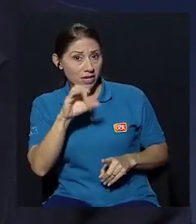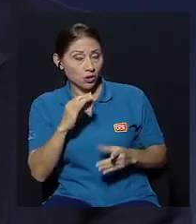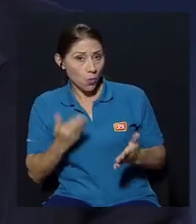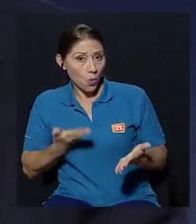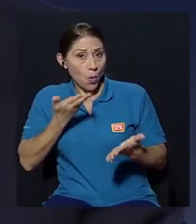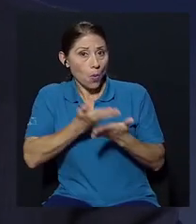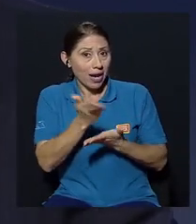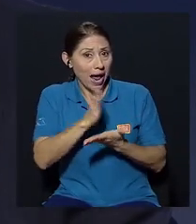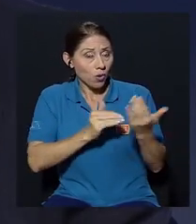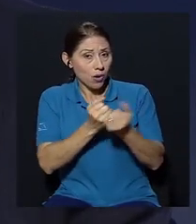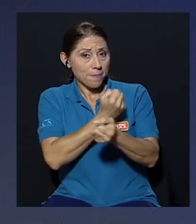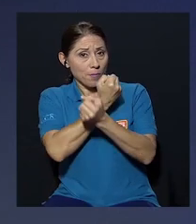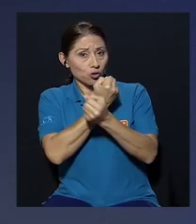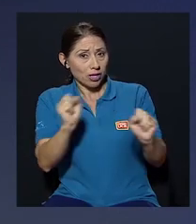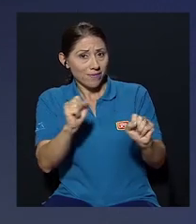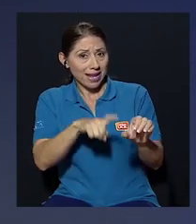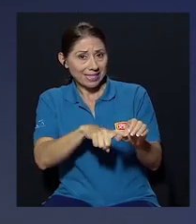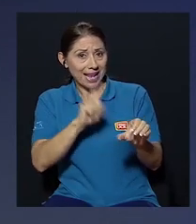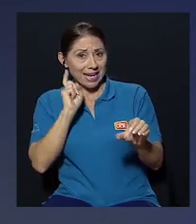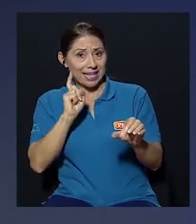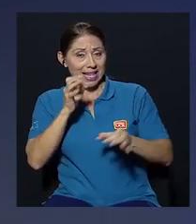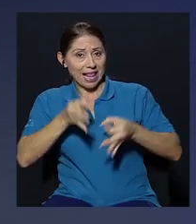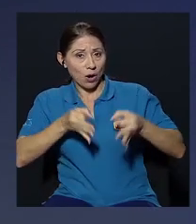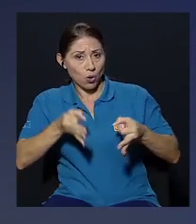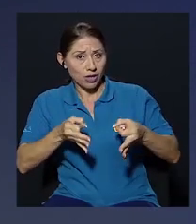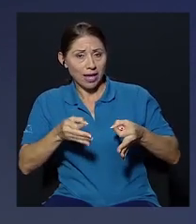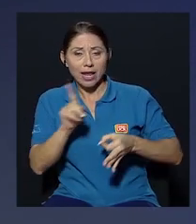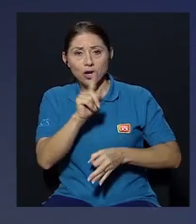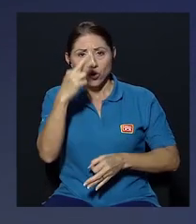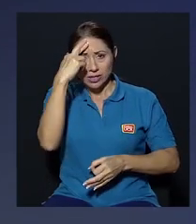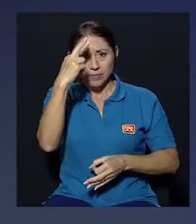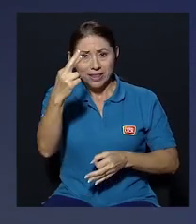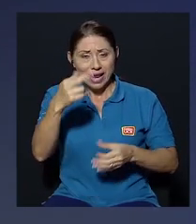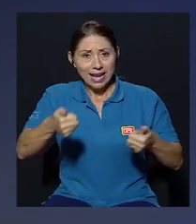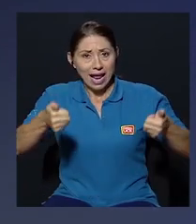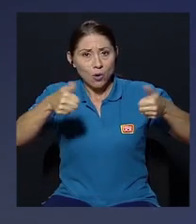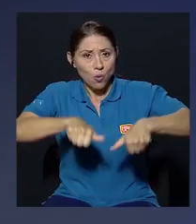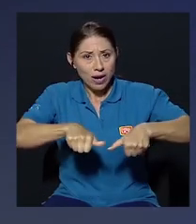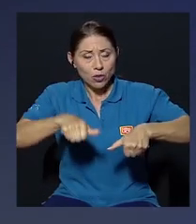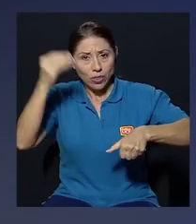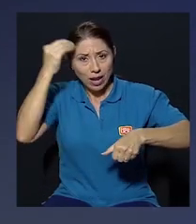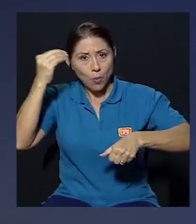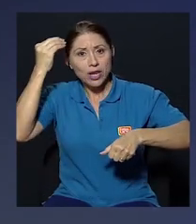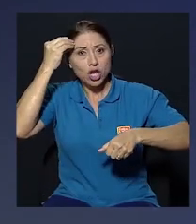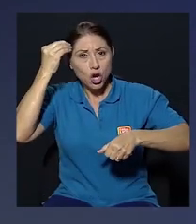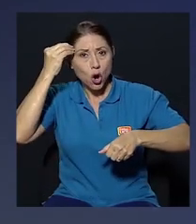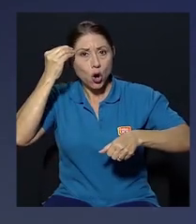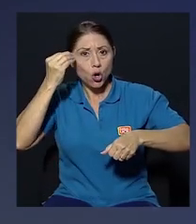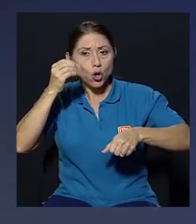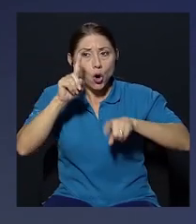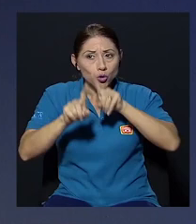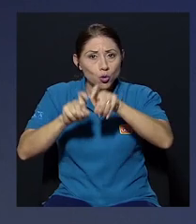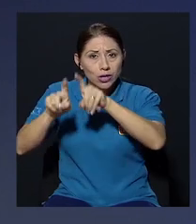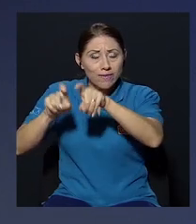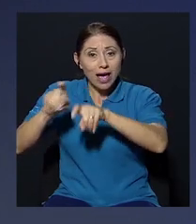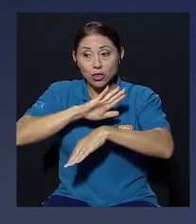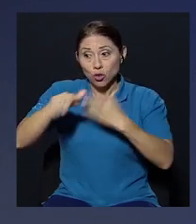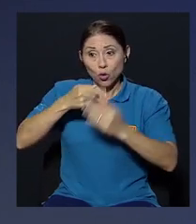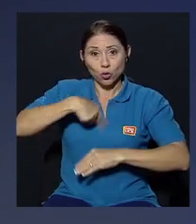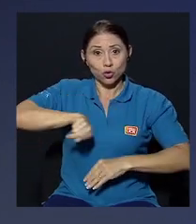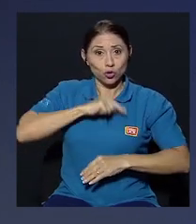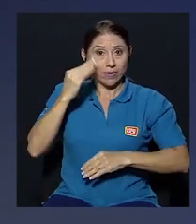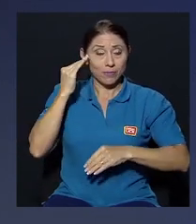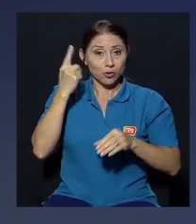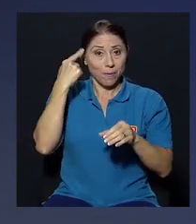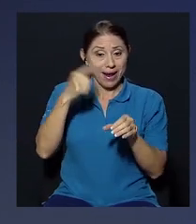profundamente pero no es que Fabricio propone algo que es imposible que es salirse de la corte por ejemplo y no respetar el acuerdo de la opinión consultiva